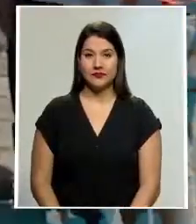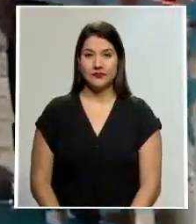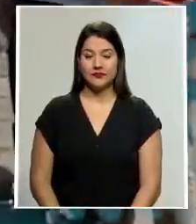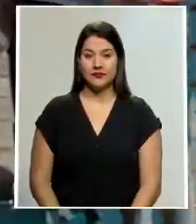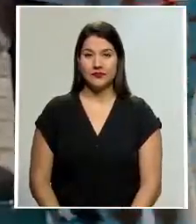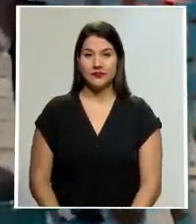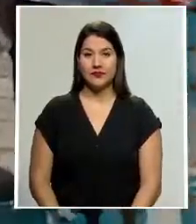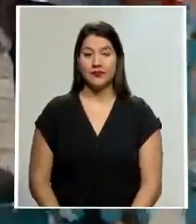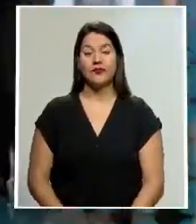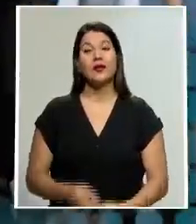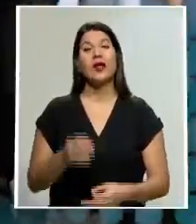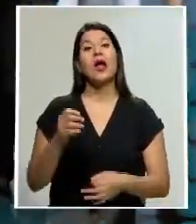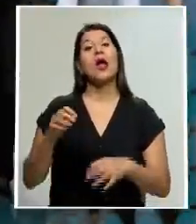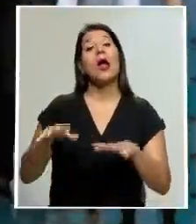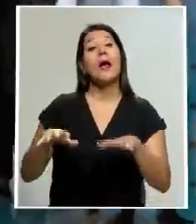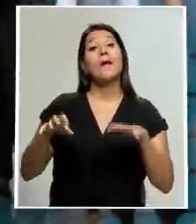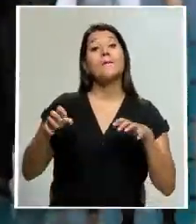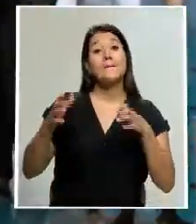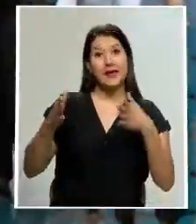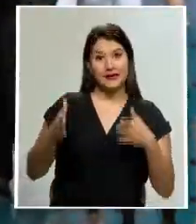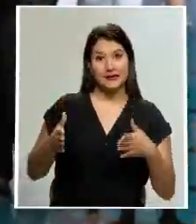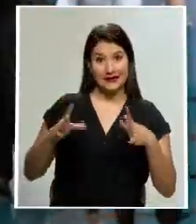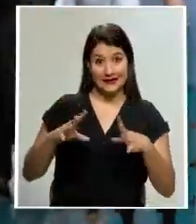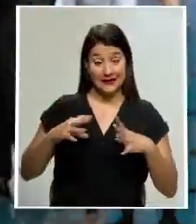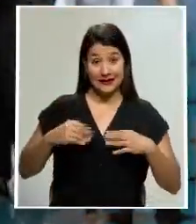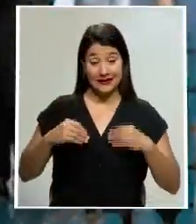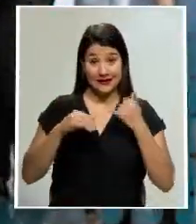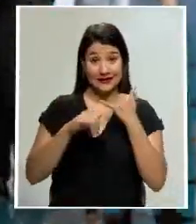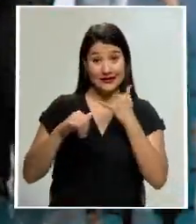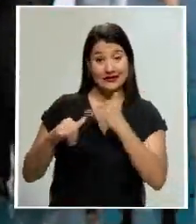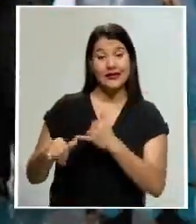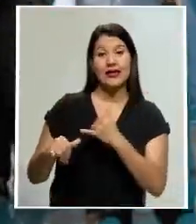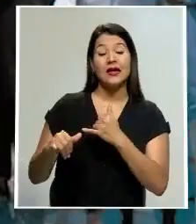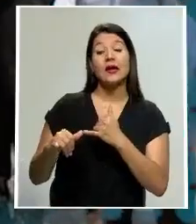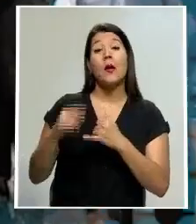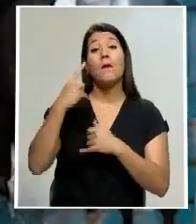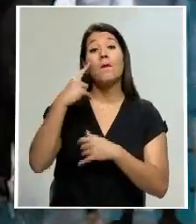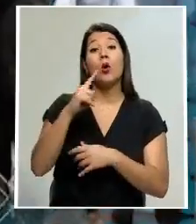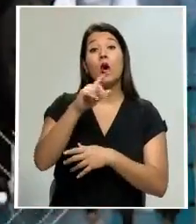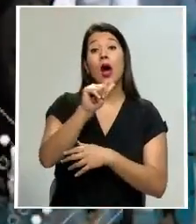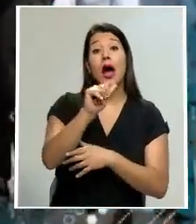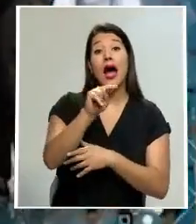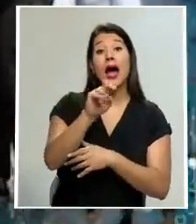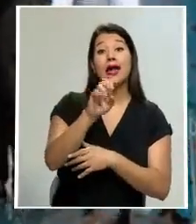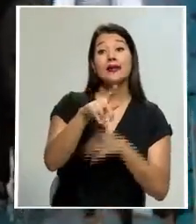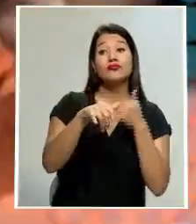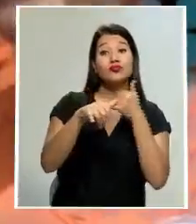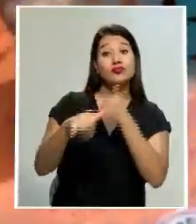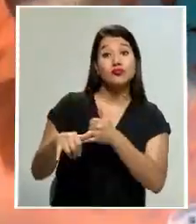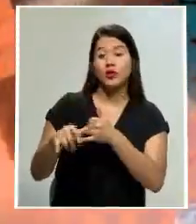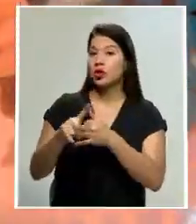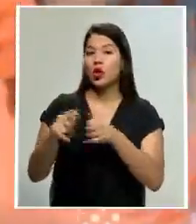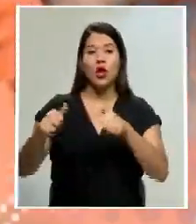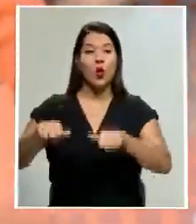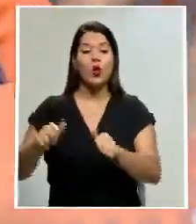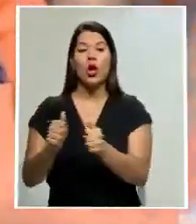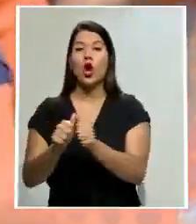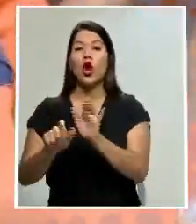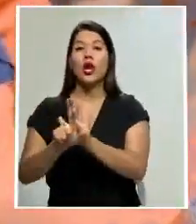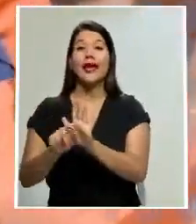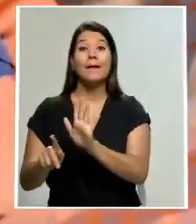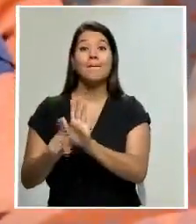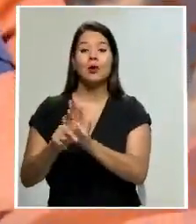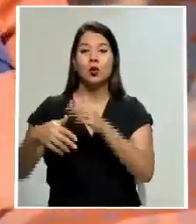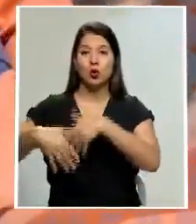Los magistrados acogieron para estudio una acción de inconstitucionalidad presentada por la ANEP contra la ley de huelgas y de momento se suspenden las